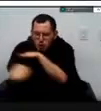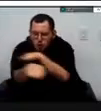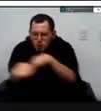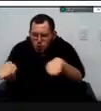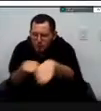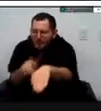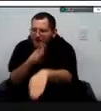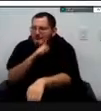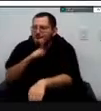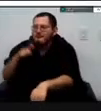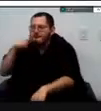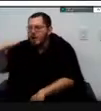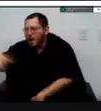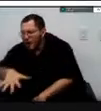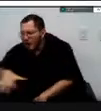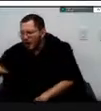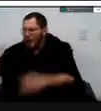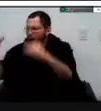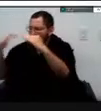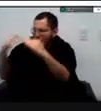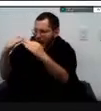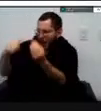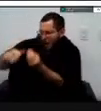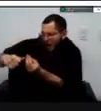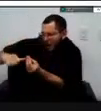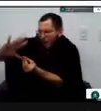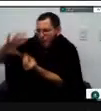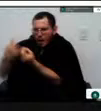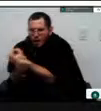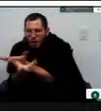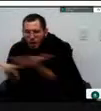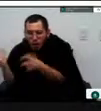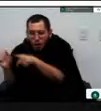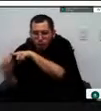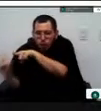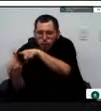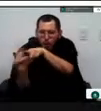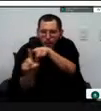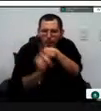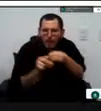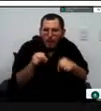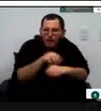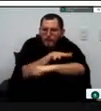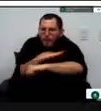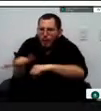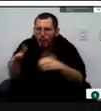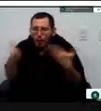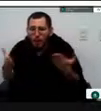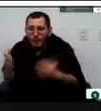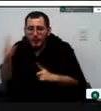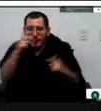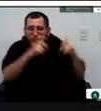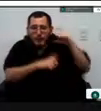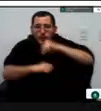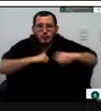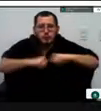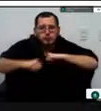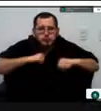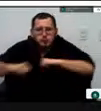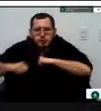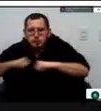y y pues realmente esto es lo que hemos venido accionando hemos tenido ya varias reuniones